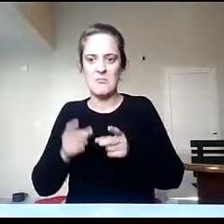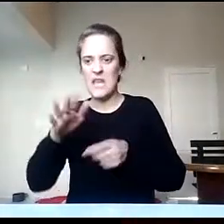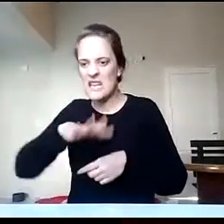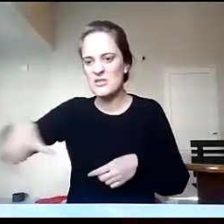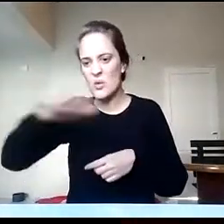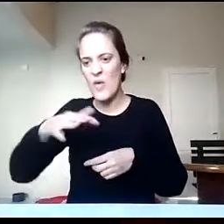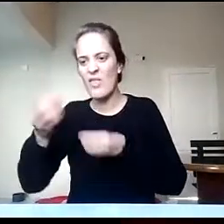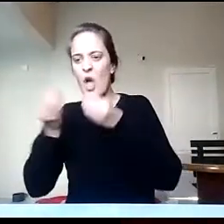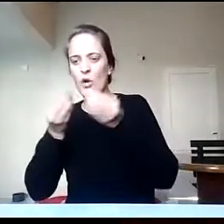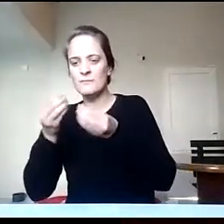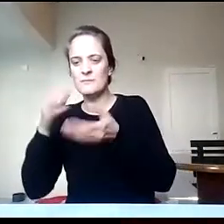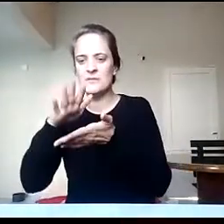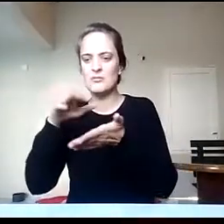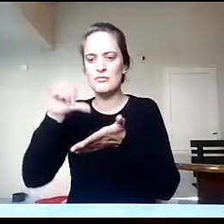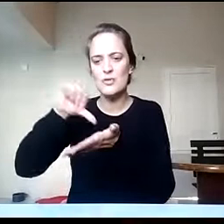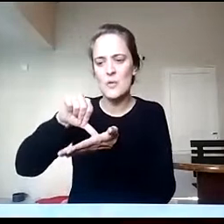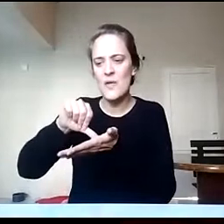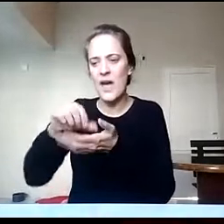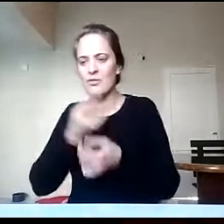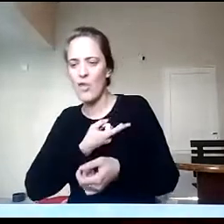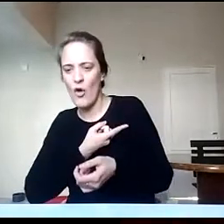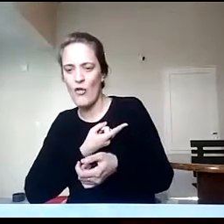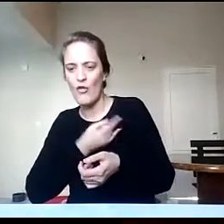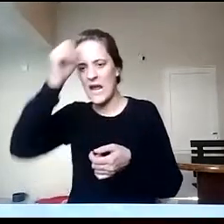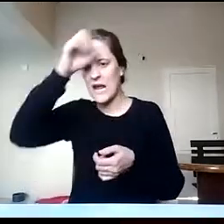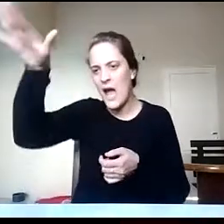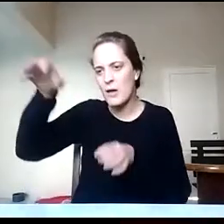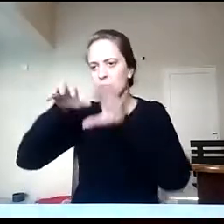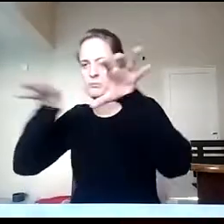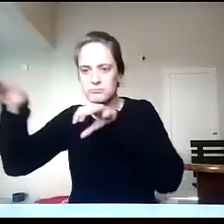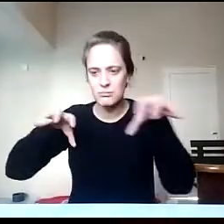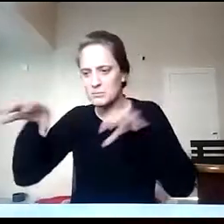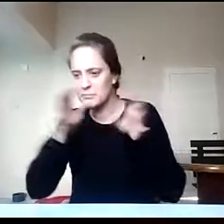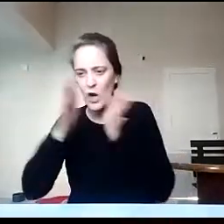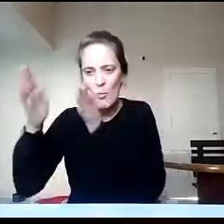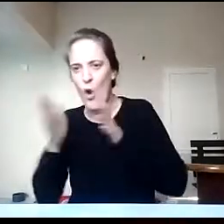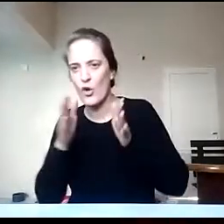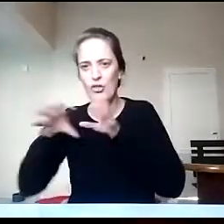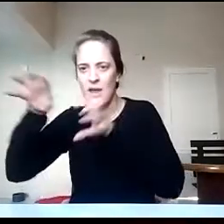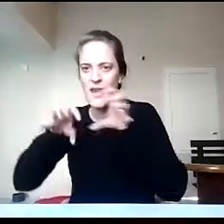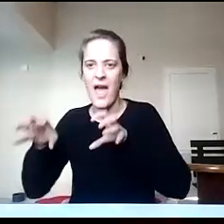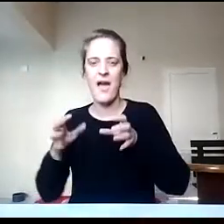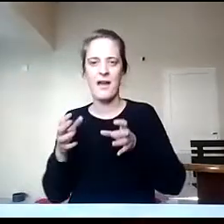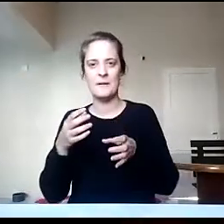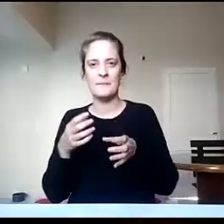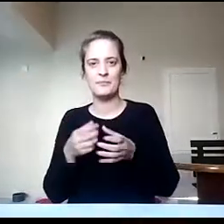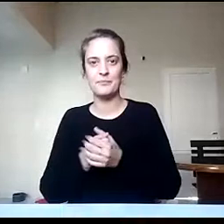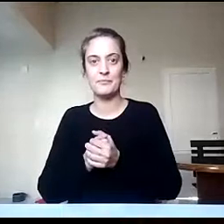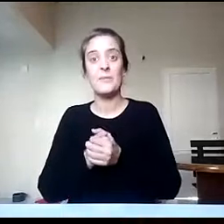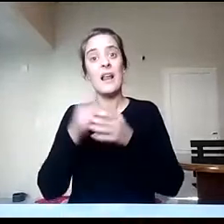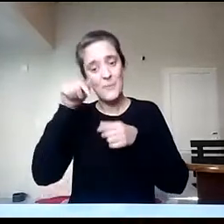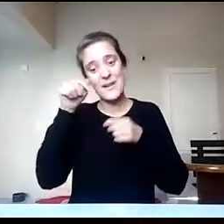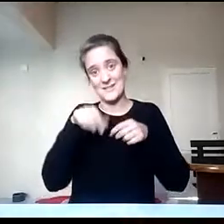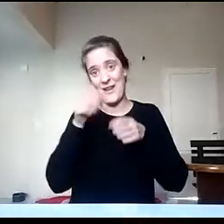escalas, claramente ahí se puede ver la relación con la frase que proponíamos que ustedes leyeran en el chat y que nos